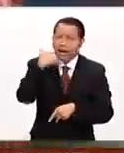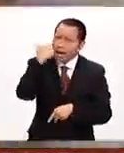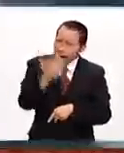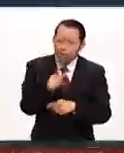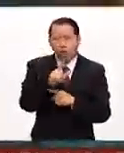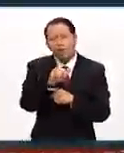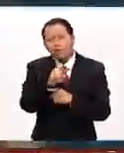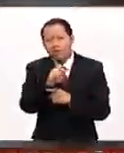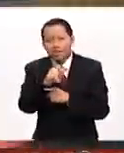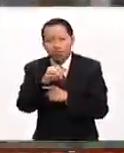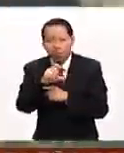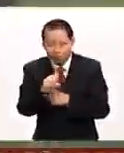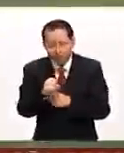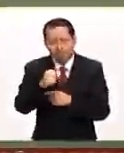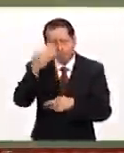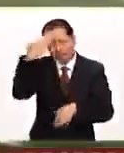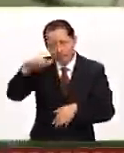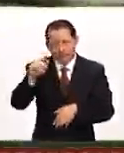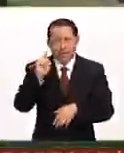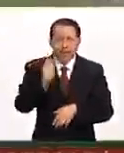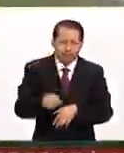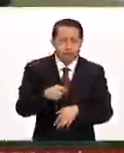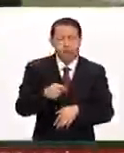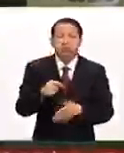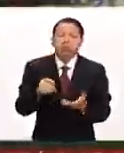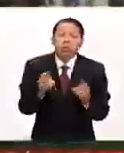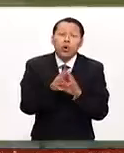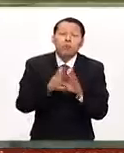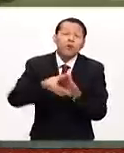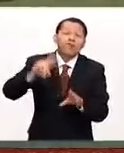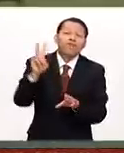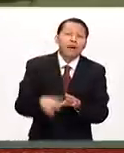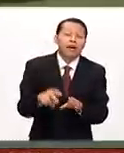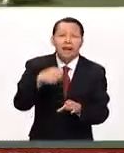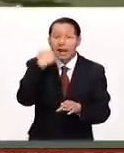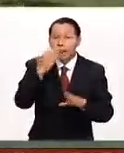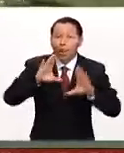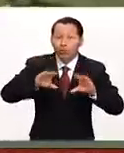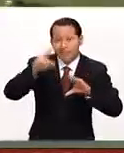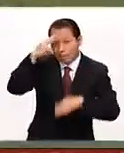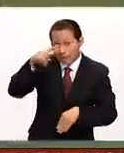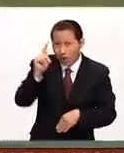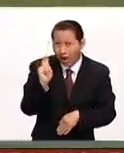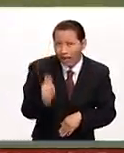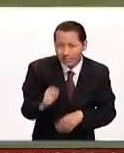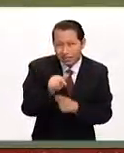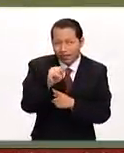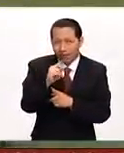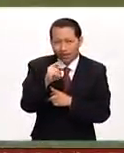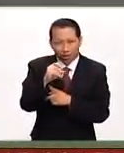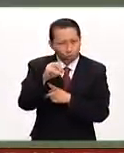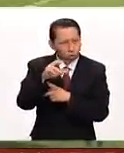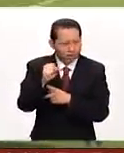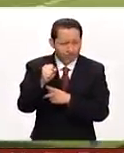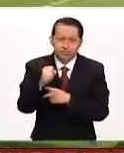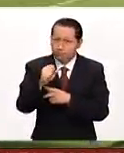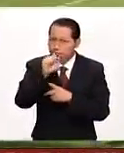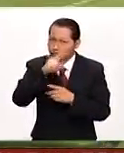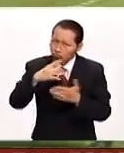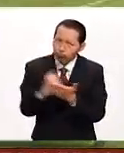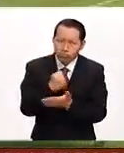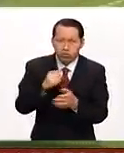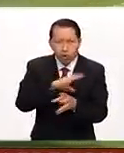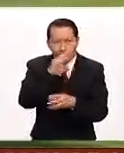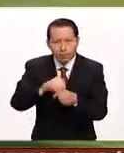yo sé lo que es la Libertadores, voy a prácticamente y me parece de forma real a enseñar en México lo que es la Libertadores y cómo se tiene que pelear por ella, bueno